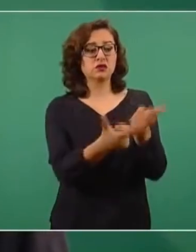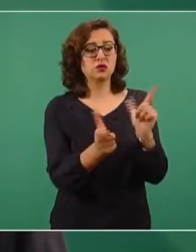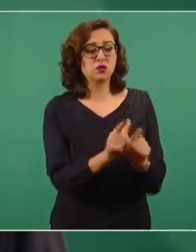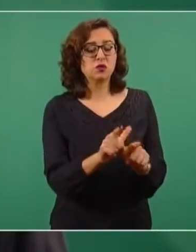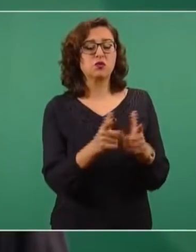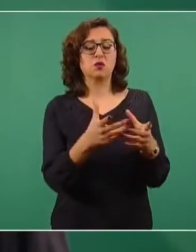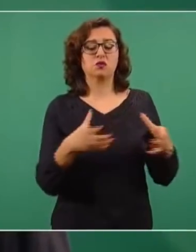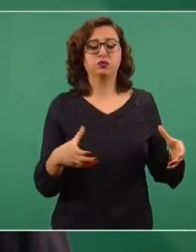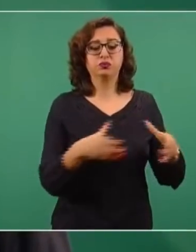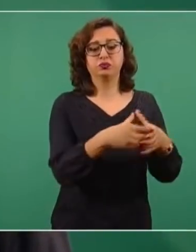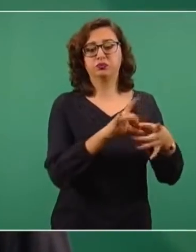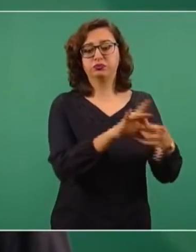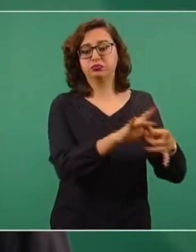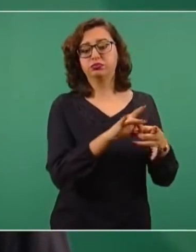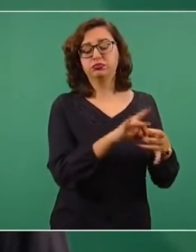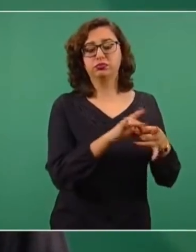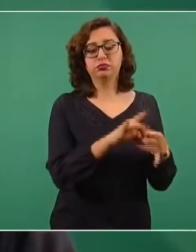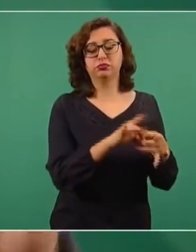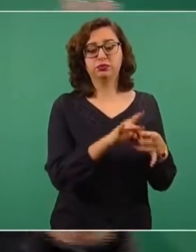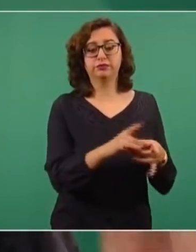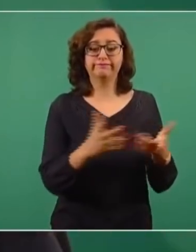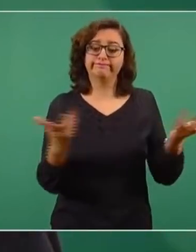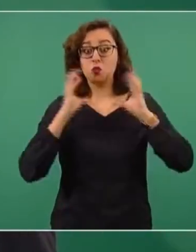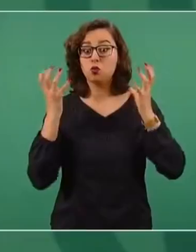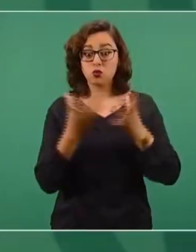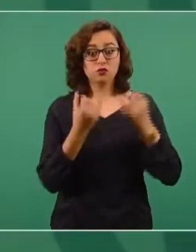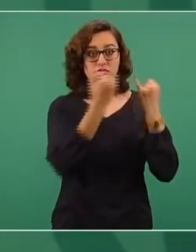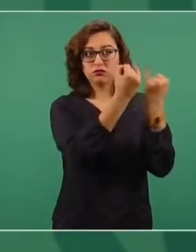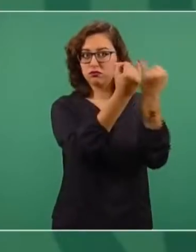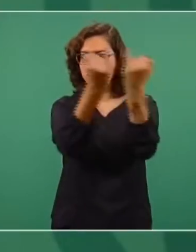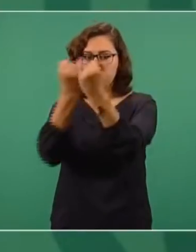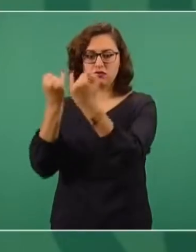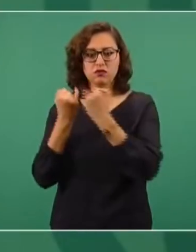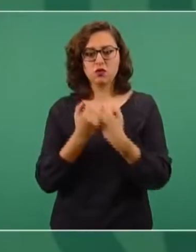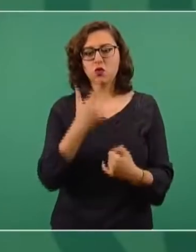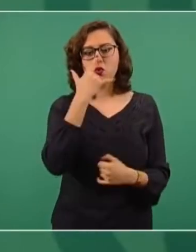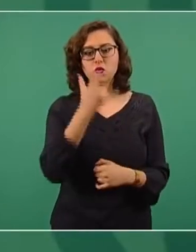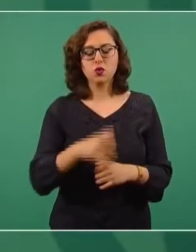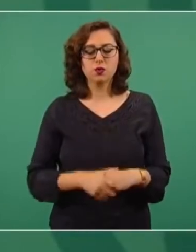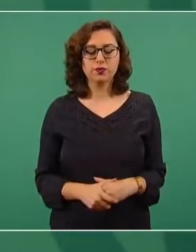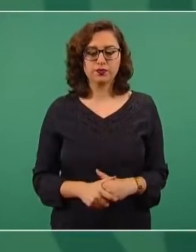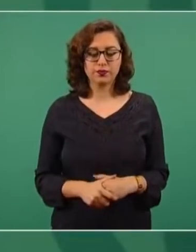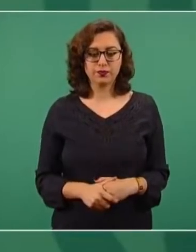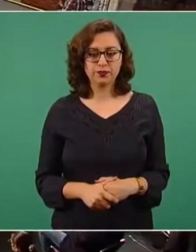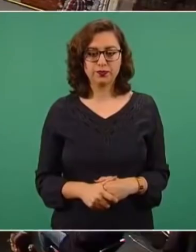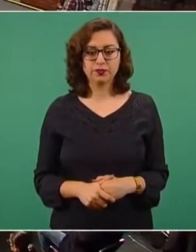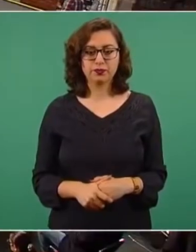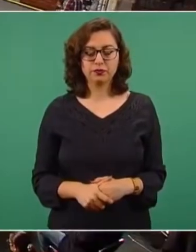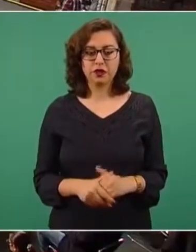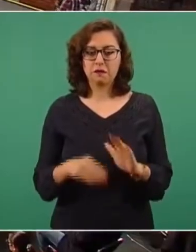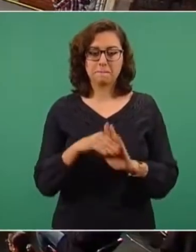de intereses creados, es un fenómeno, es una